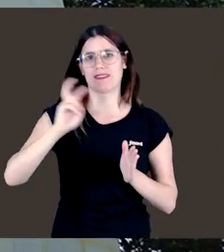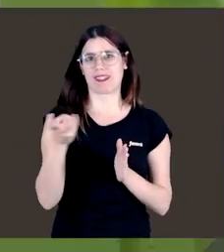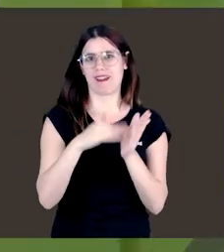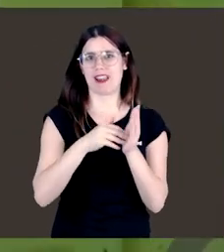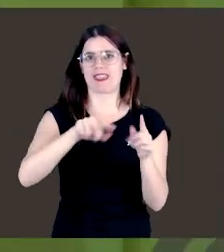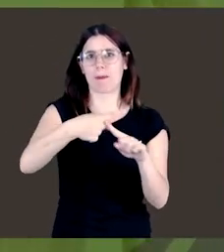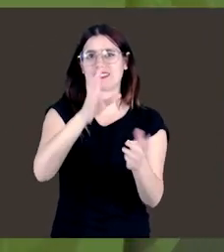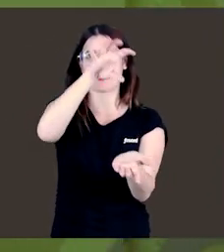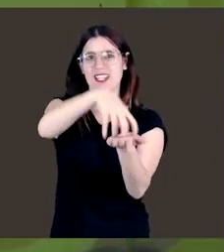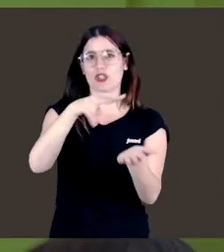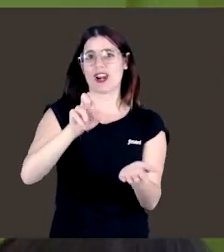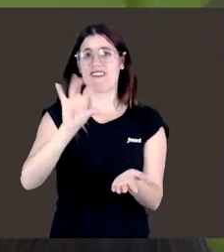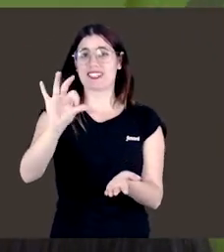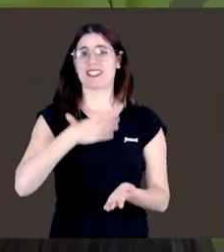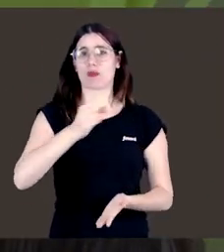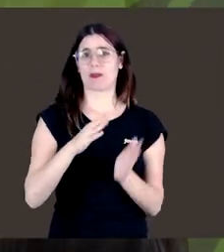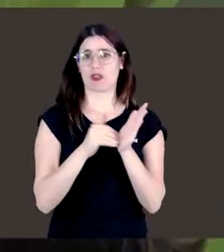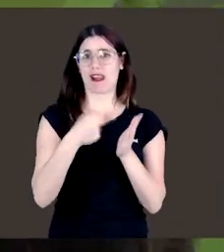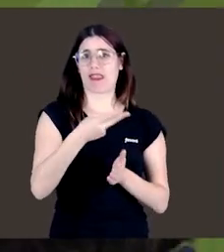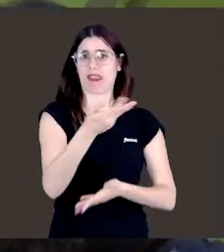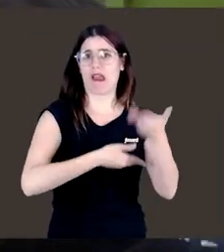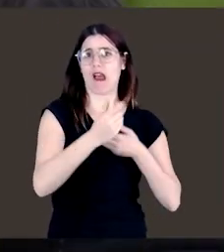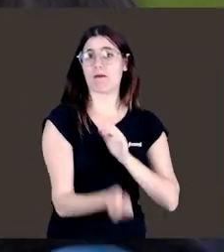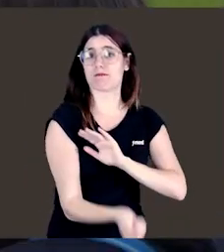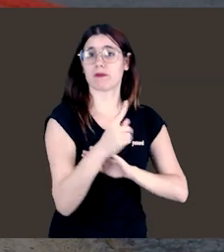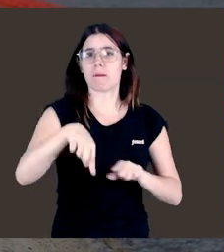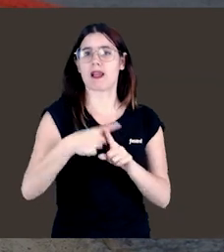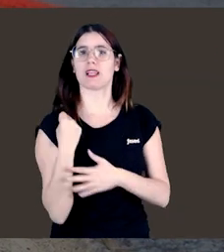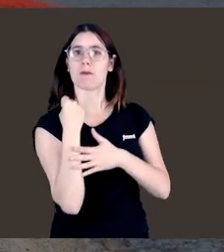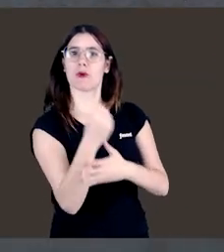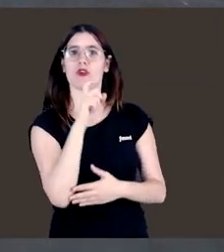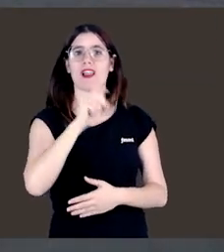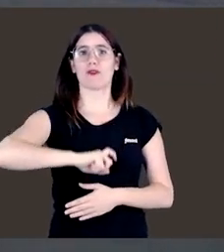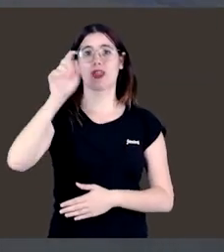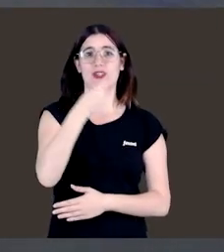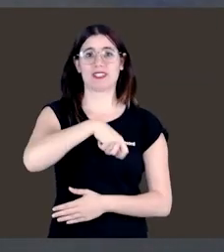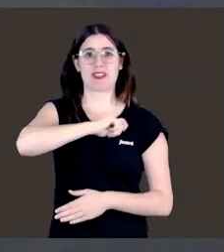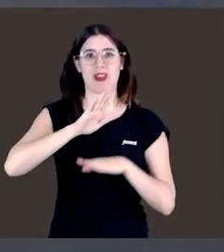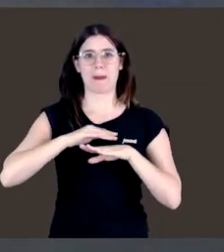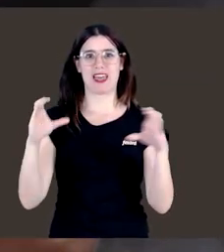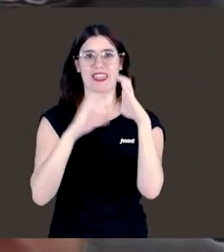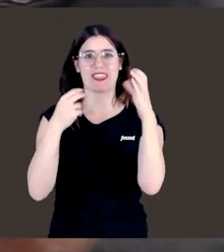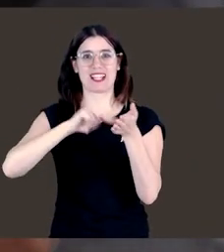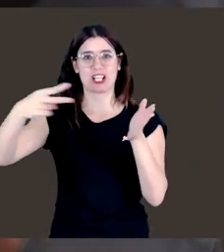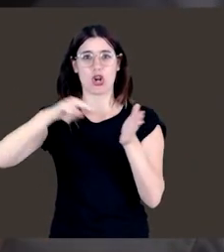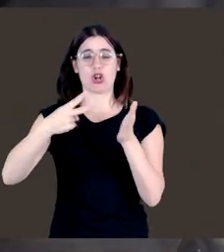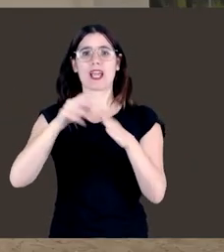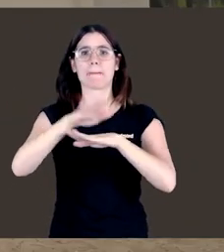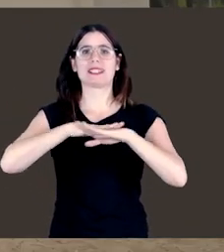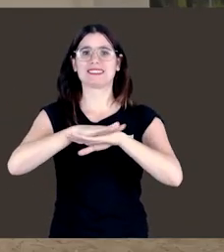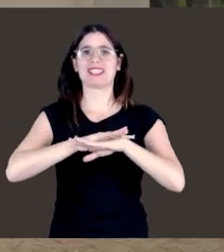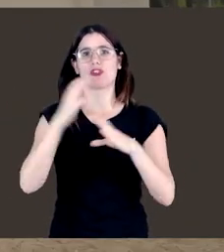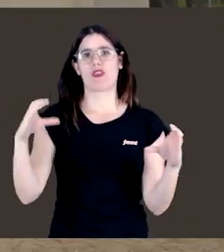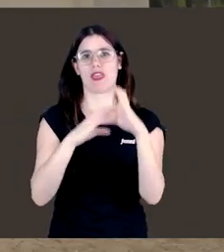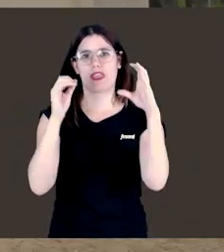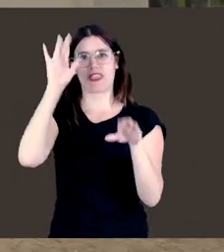València y el Centro de Innovación Las Naves del Ayuntamiento de València, con el apoyo de la Fundación Española para la Ciencia y la